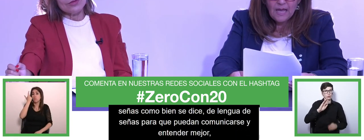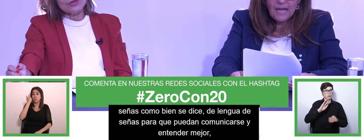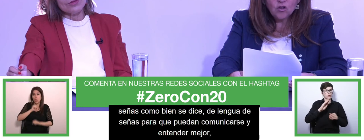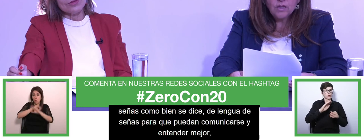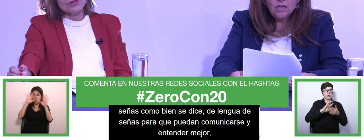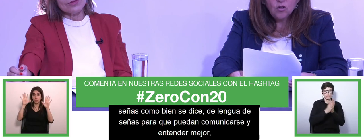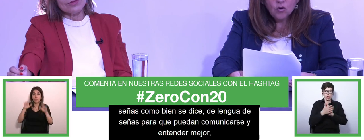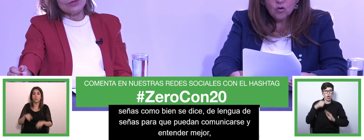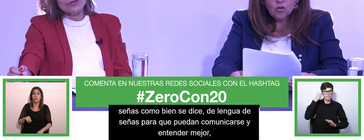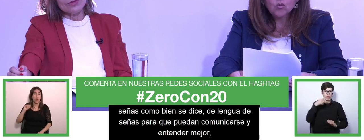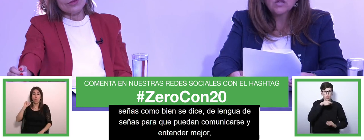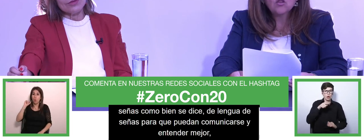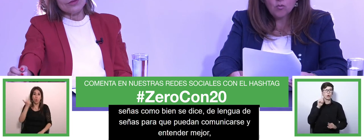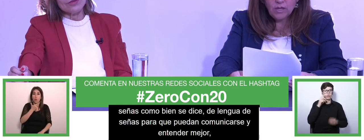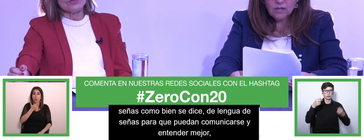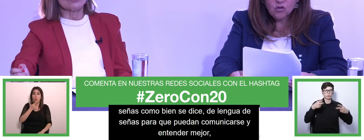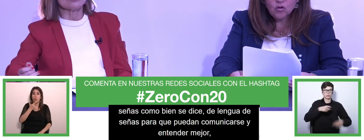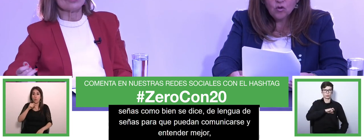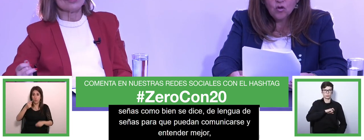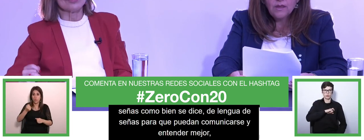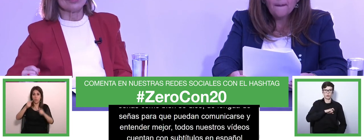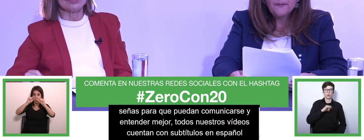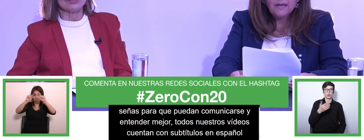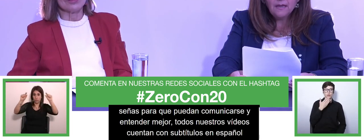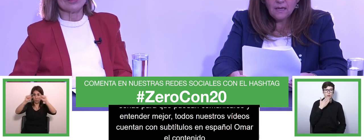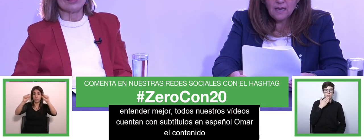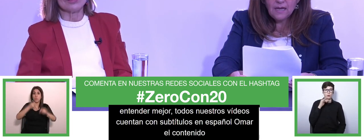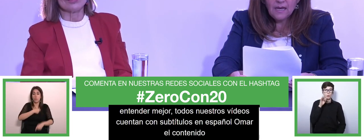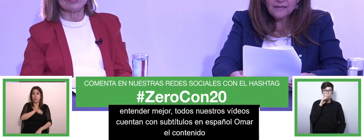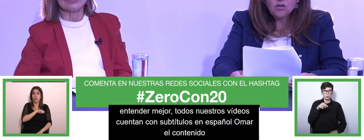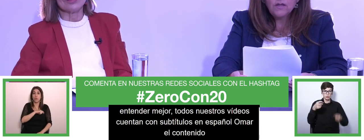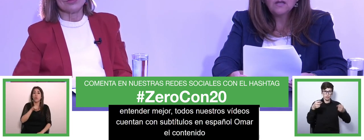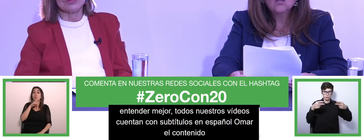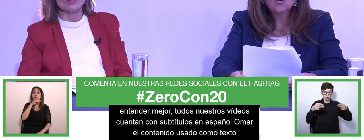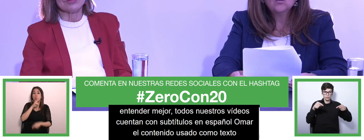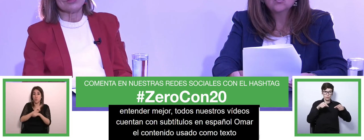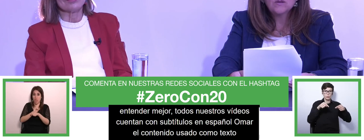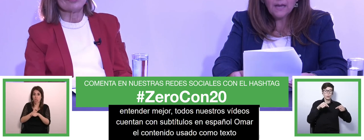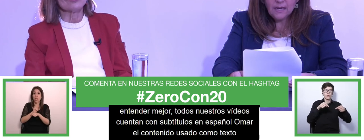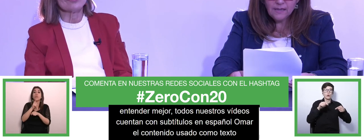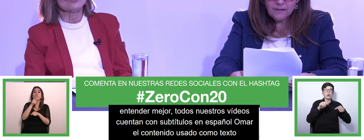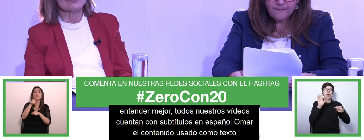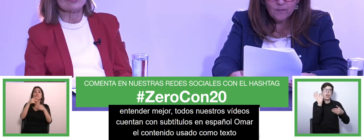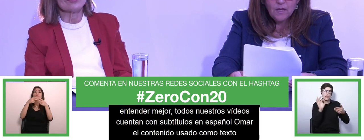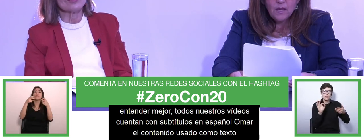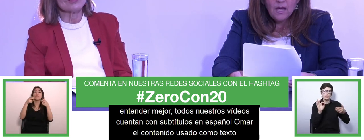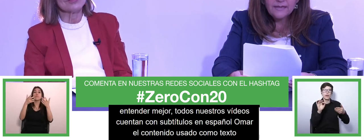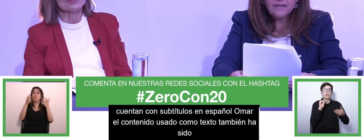el contenido usado como texto también ha sido editado el uso de imágenes